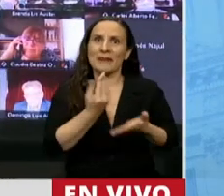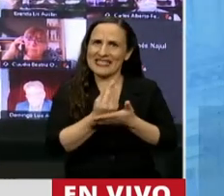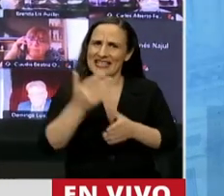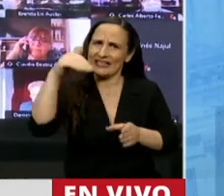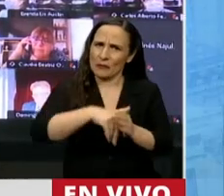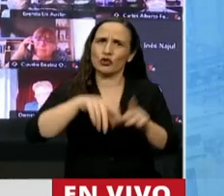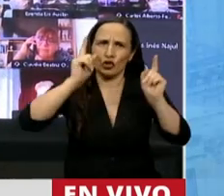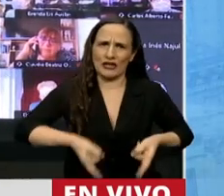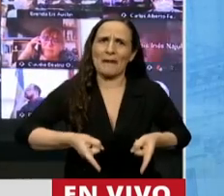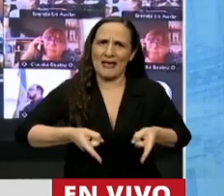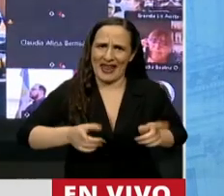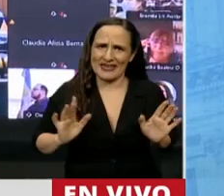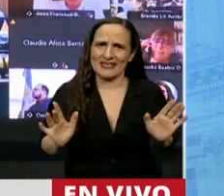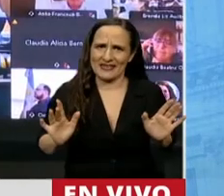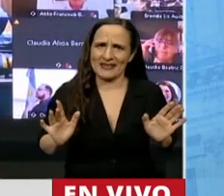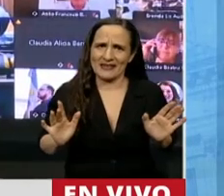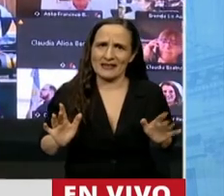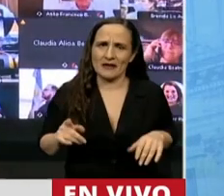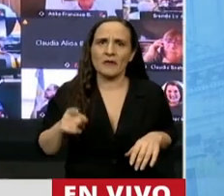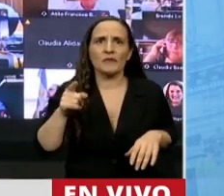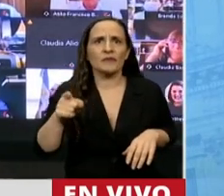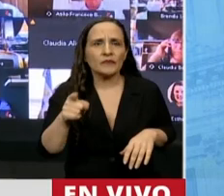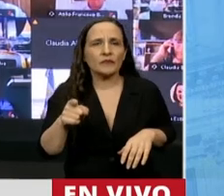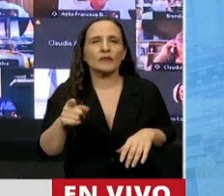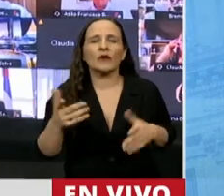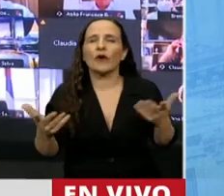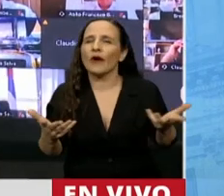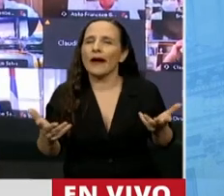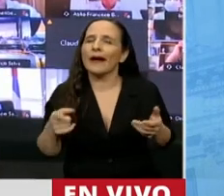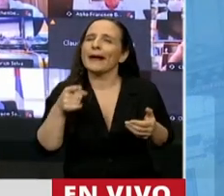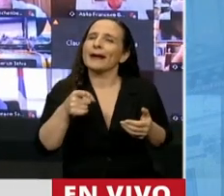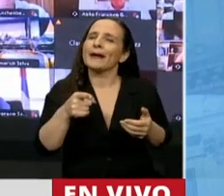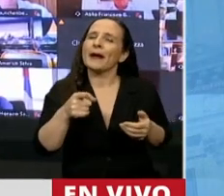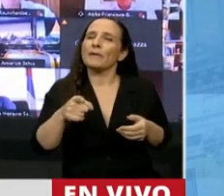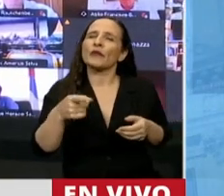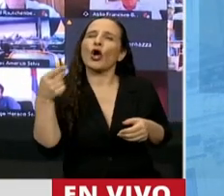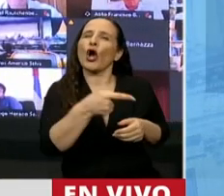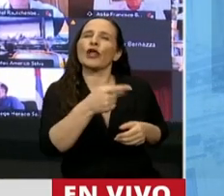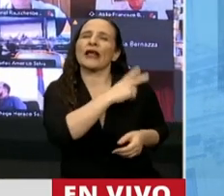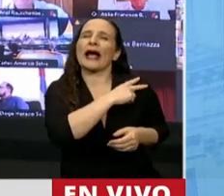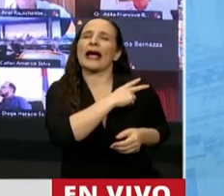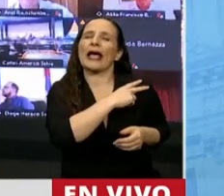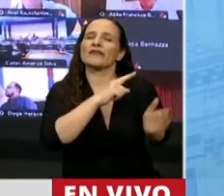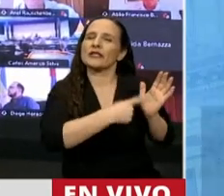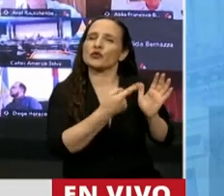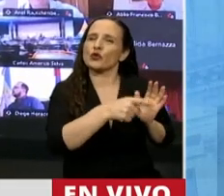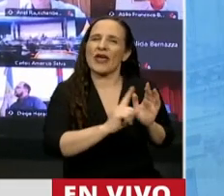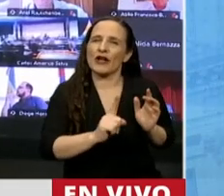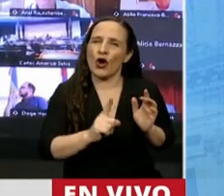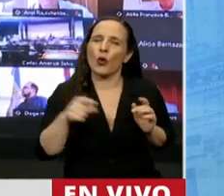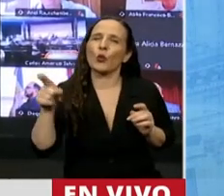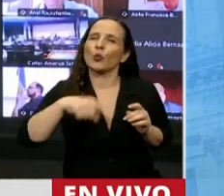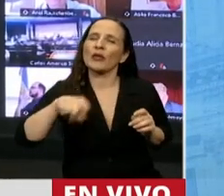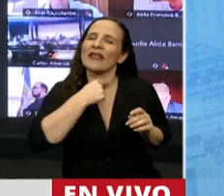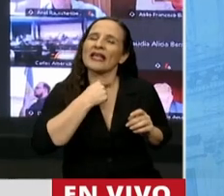también la votó. Miren, ustedes arteramente van no por el jefe de gobierno de la ciudad. Van por la ciudad entera, por sus habitantes.